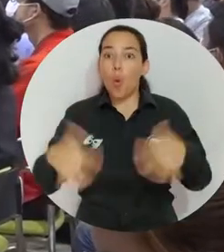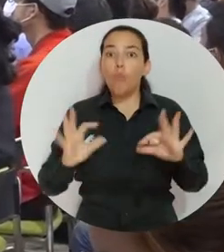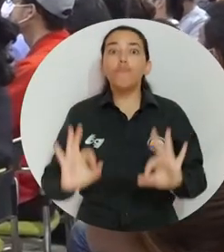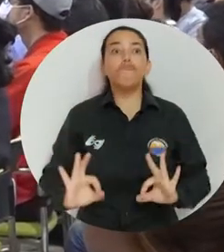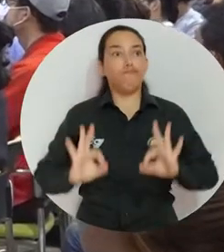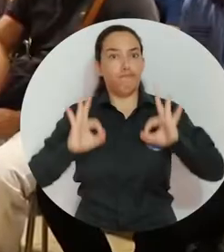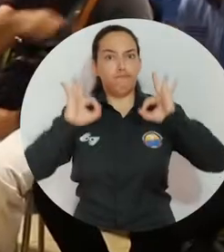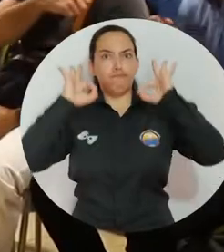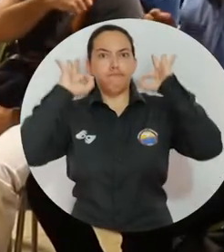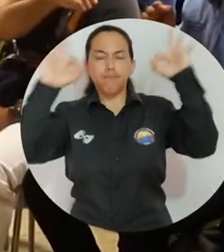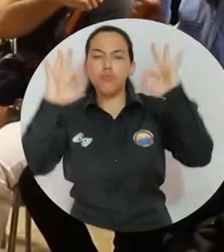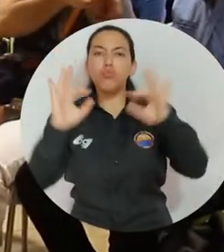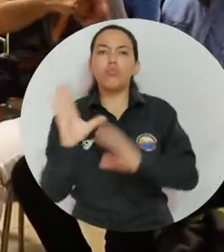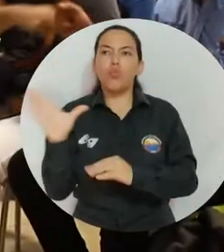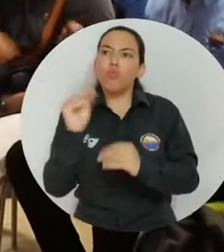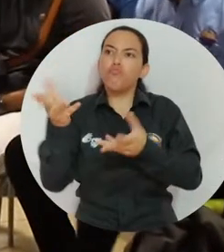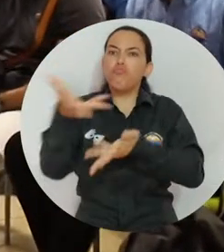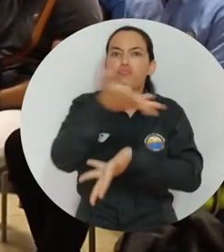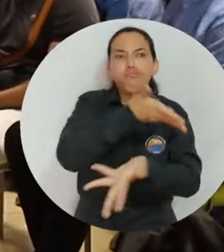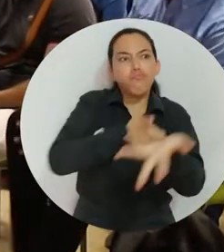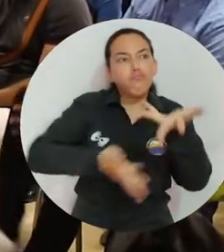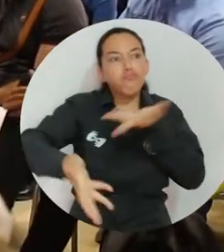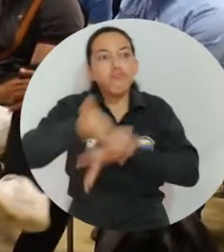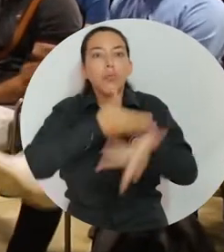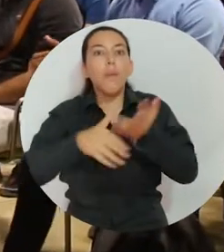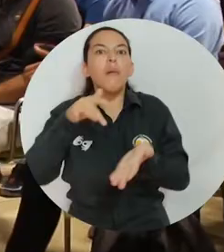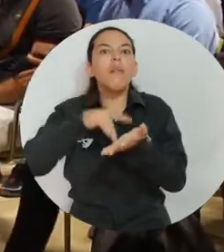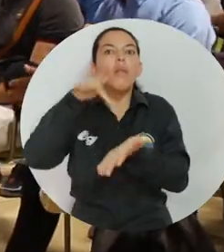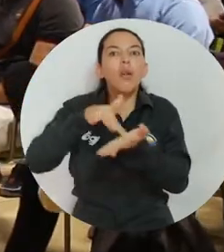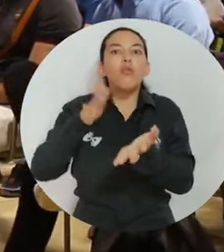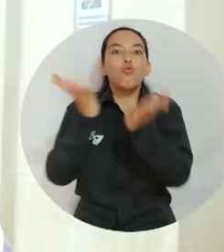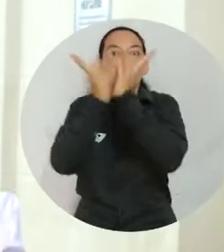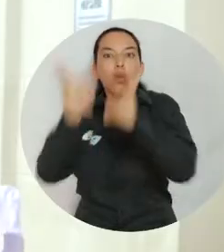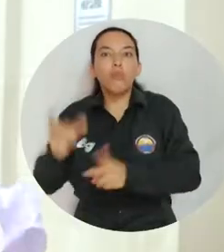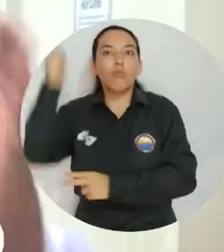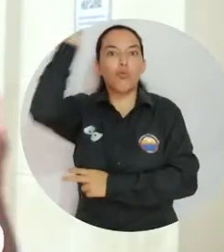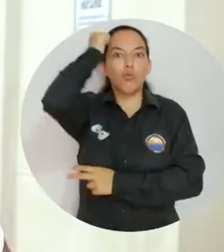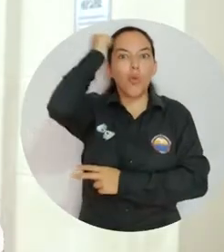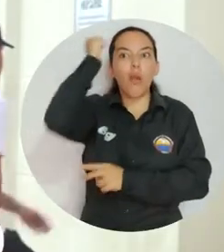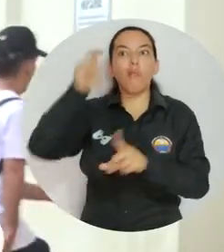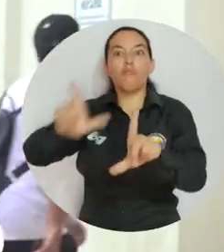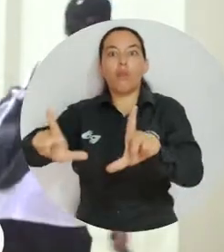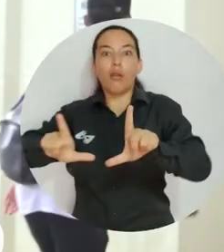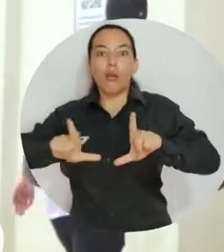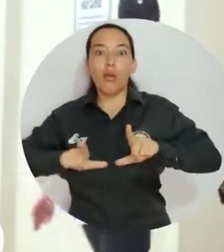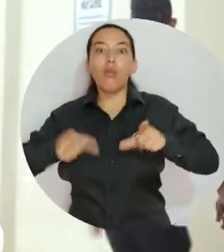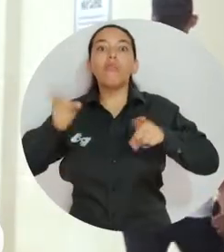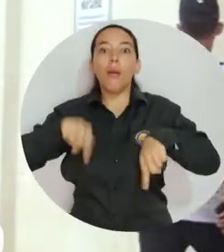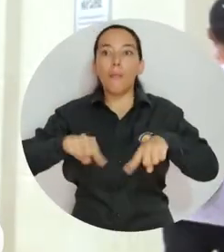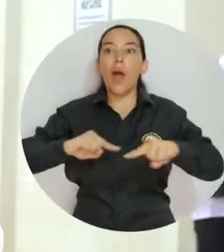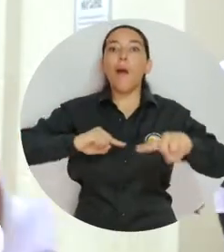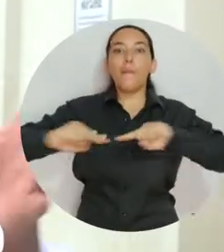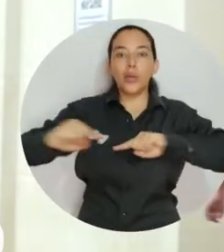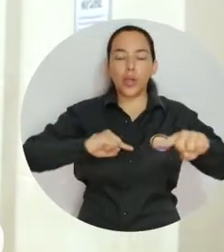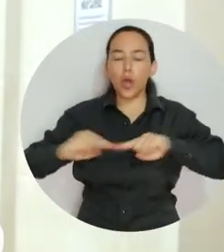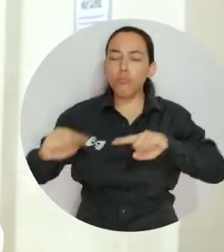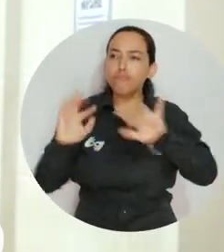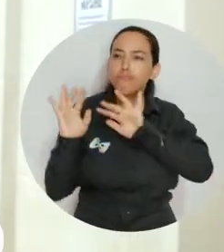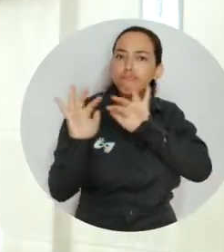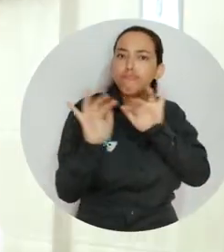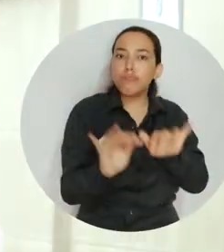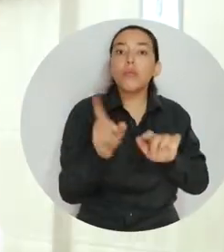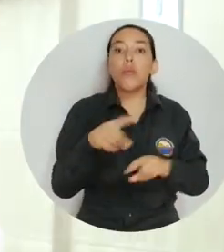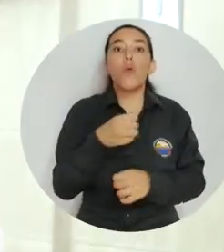Fue todo un éxito. Tuvimos una jornada muy nutrida en donde contamos con la participación de estudiantes, docentes, egresados y